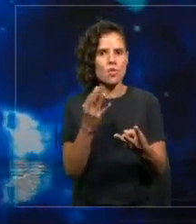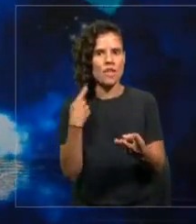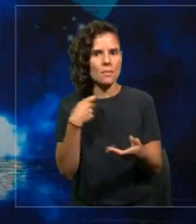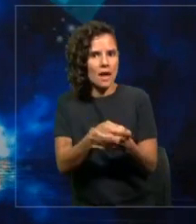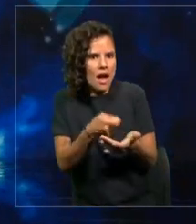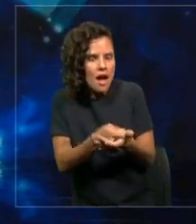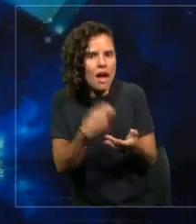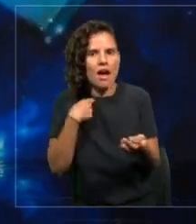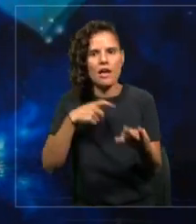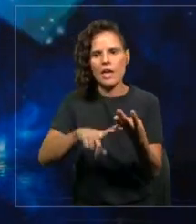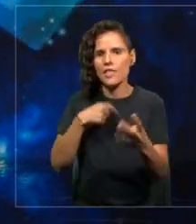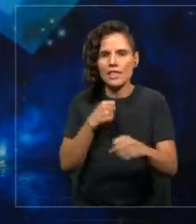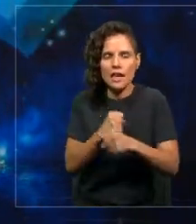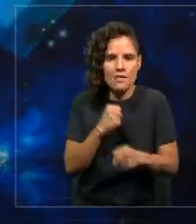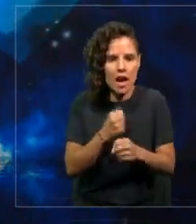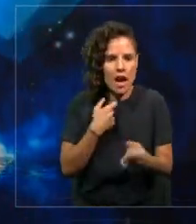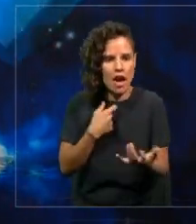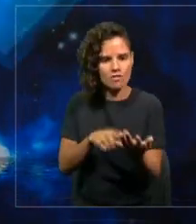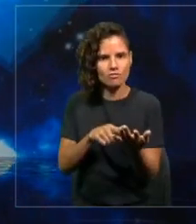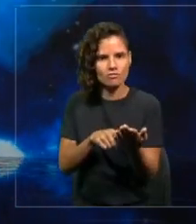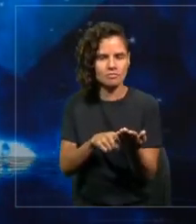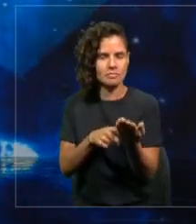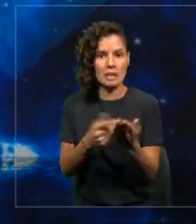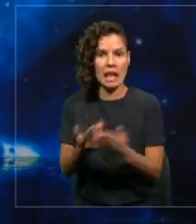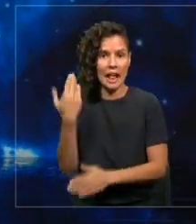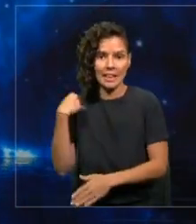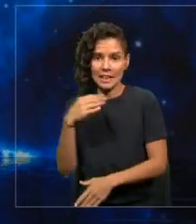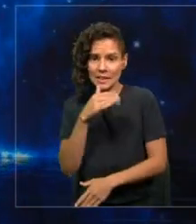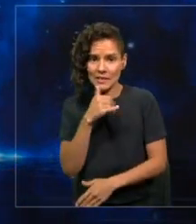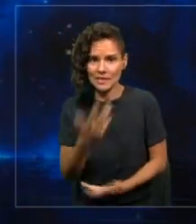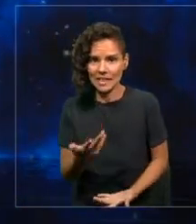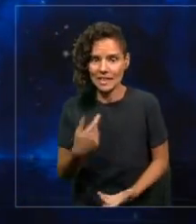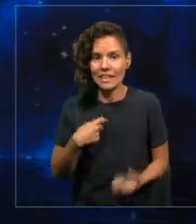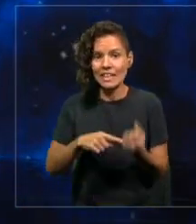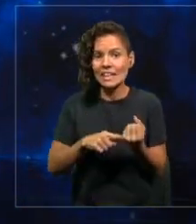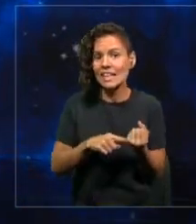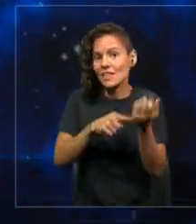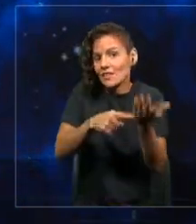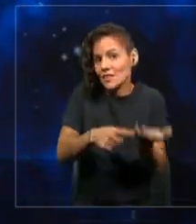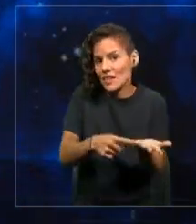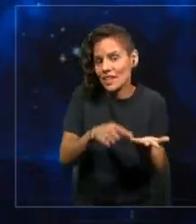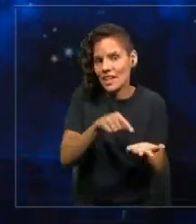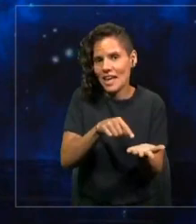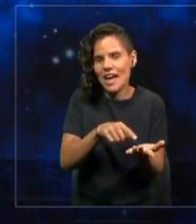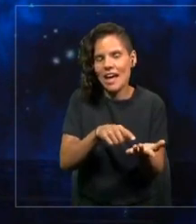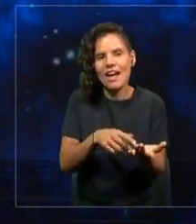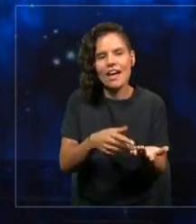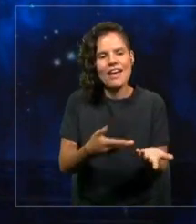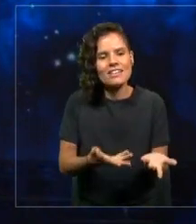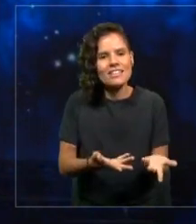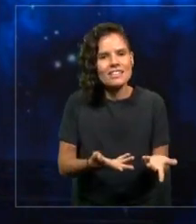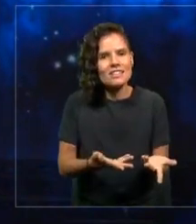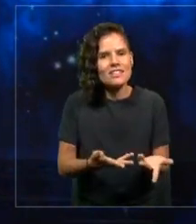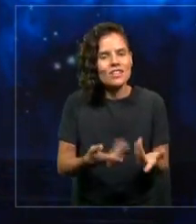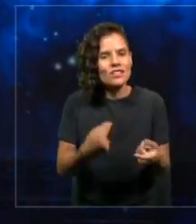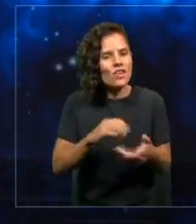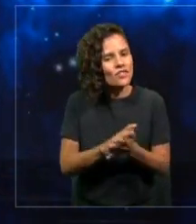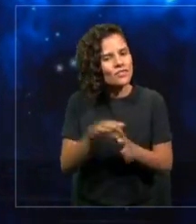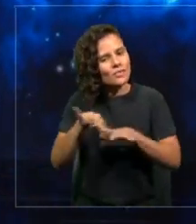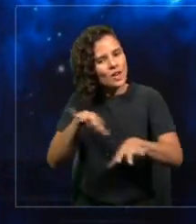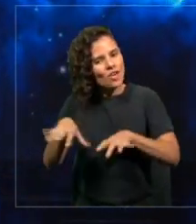trabajar. Cosas que no teníamos antes. La tecnología está cambiando las cosas.